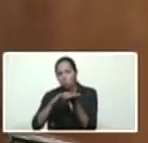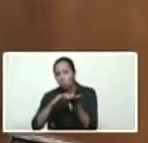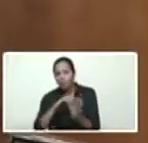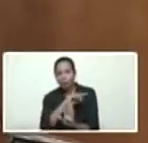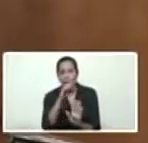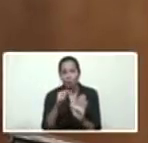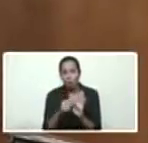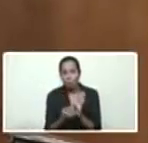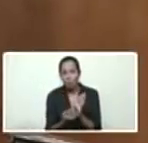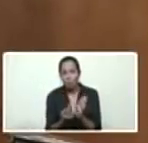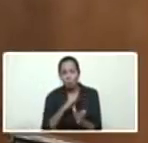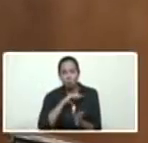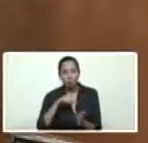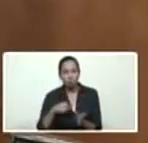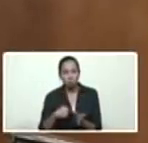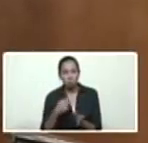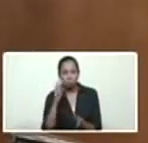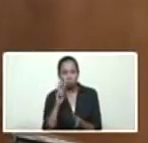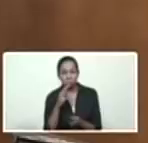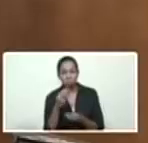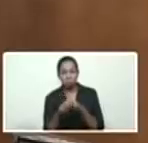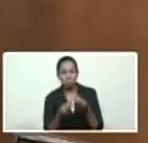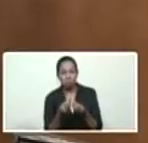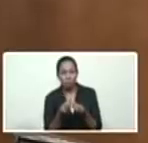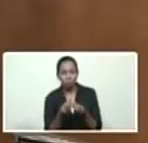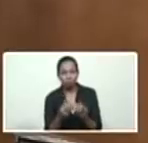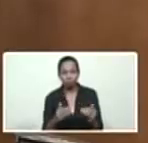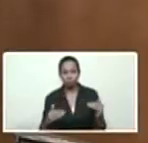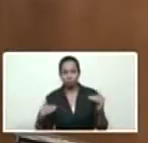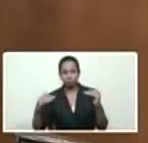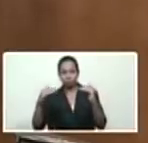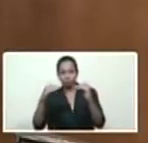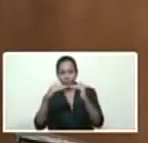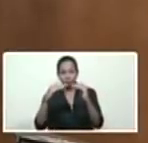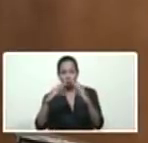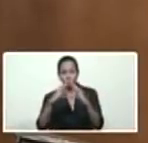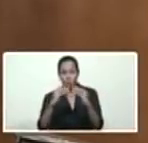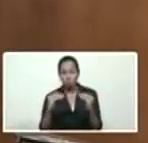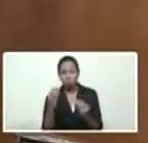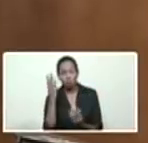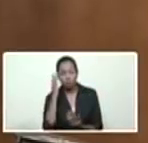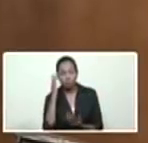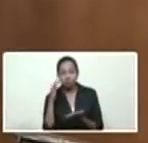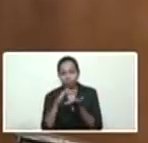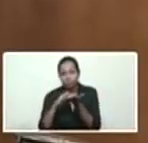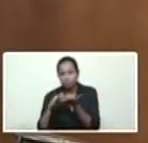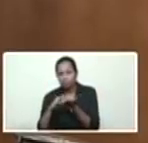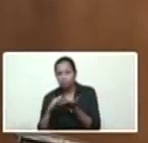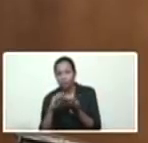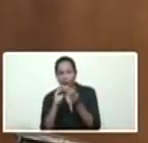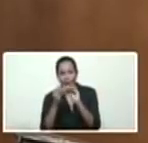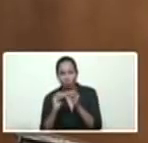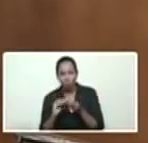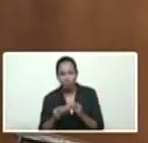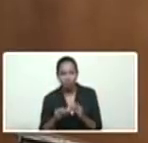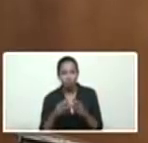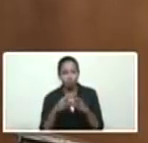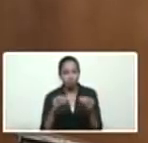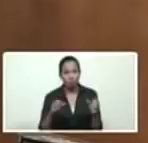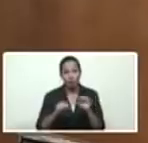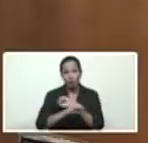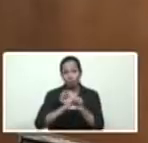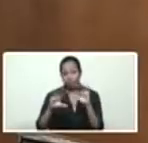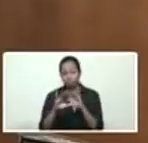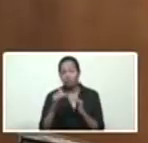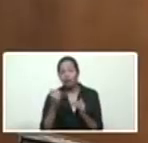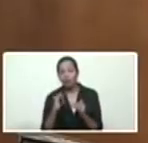a proceder a un plan de administración de cargas para estabilizarlo, sabiendo que los arreglos de los destrozos y las explosiones